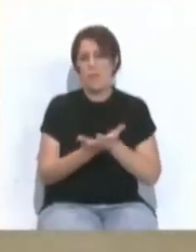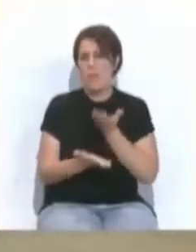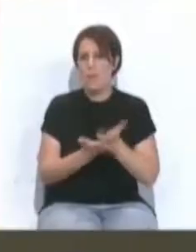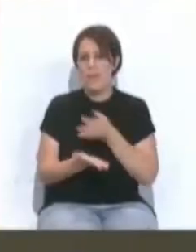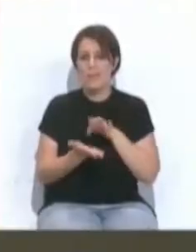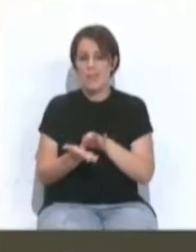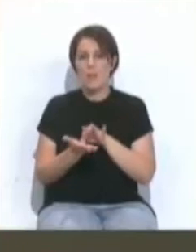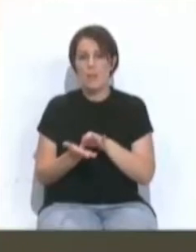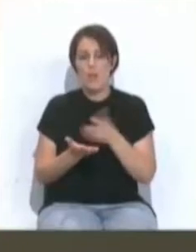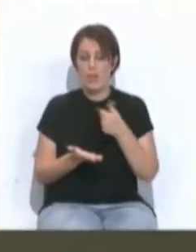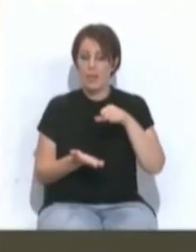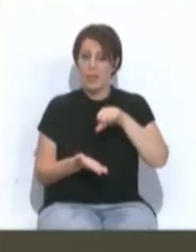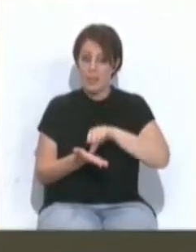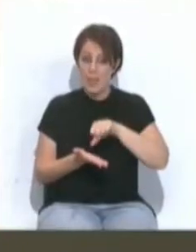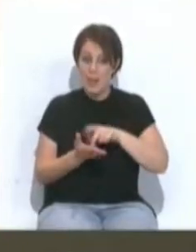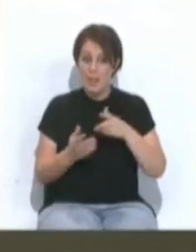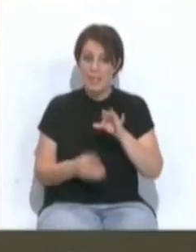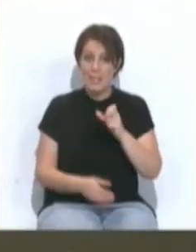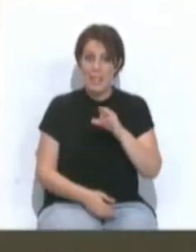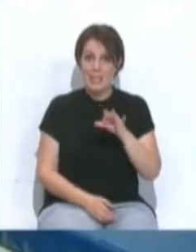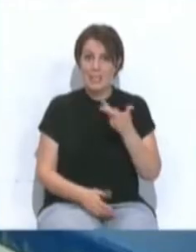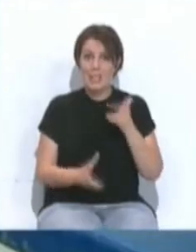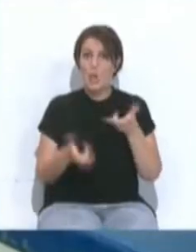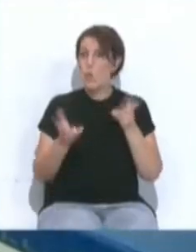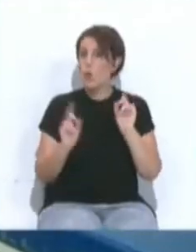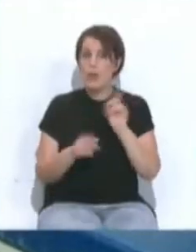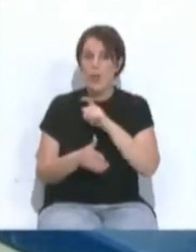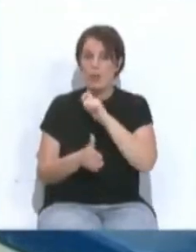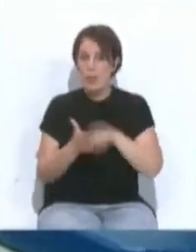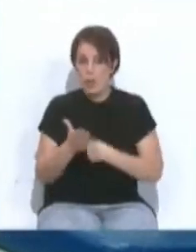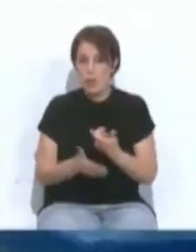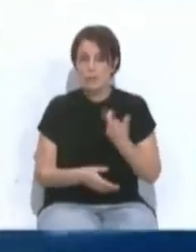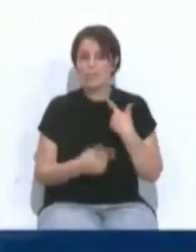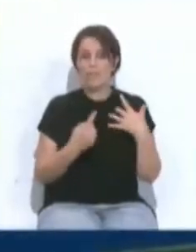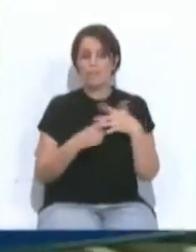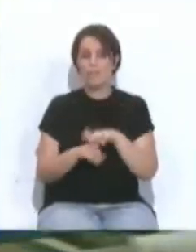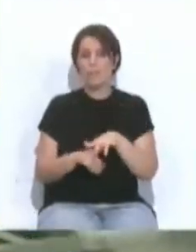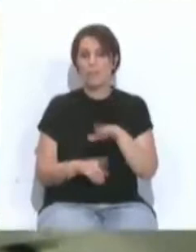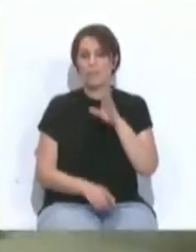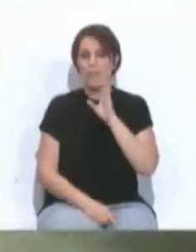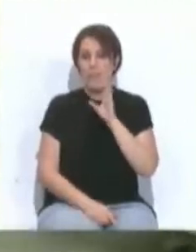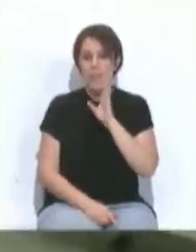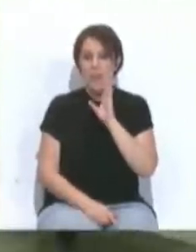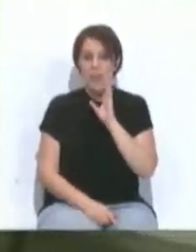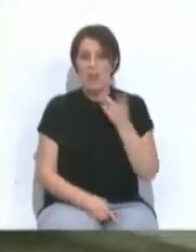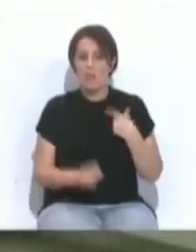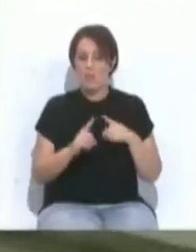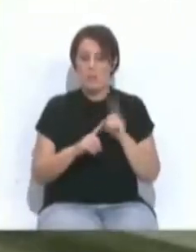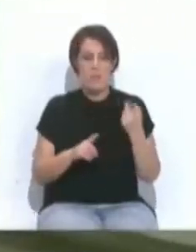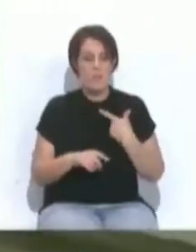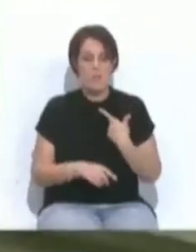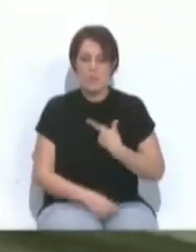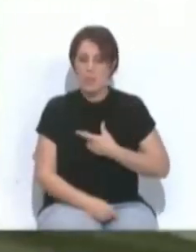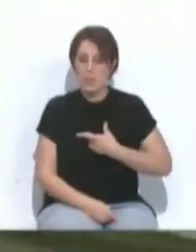servicios centrales del SAS los que no autorizan las contrataciones. Esta situación está ocasionando una sobrecarga